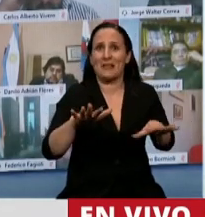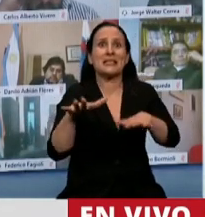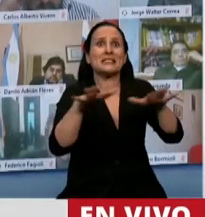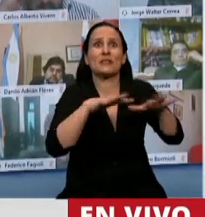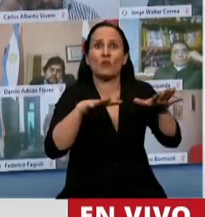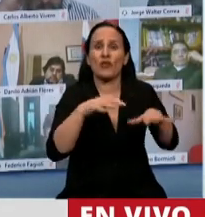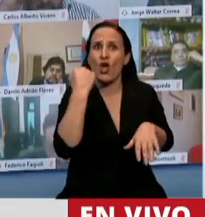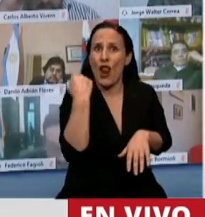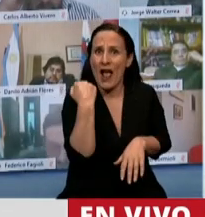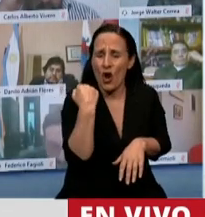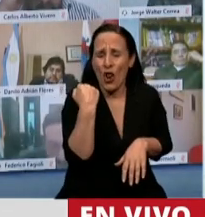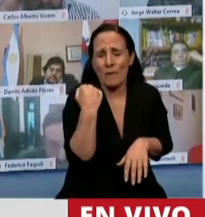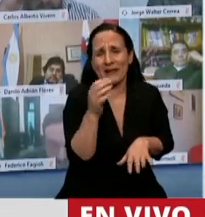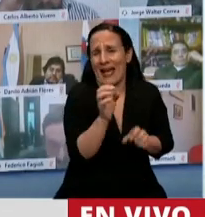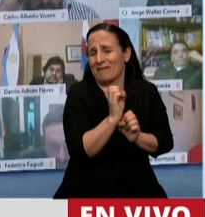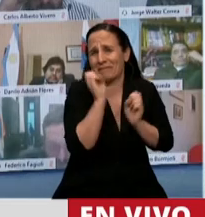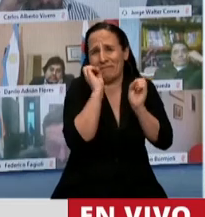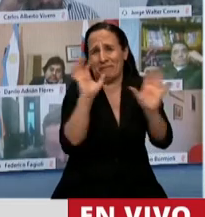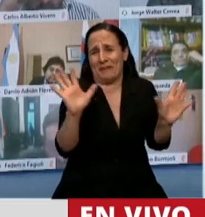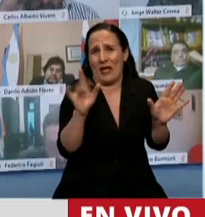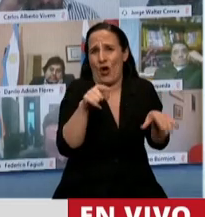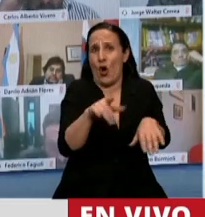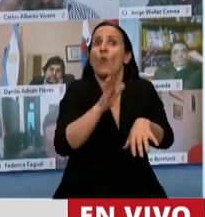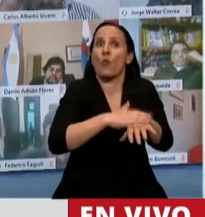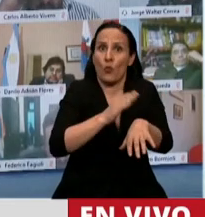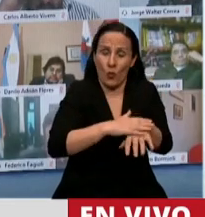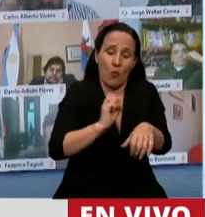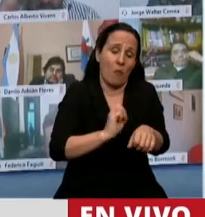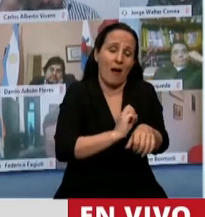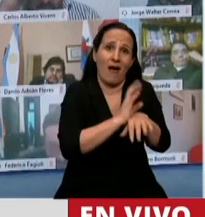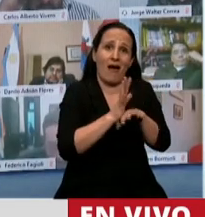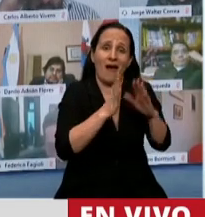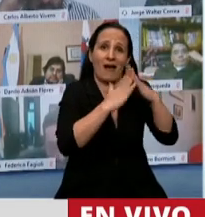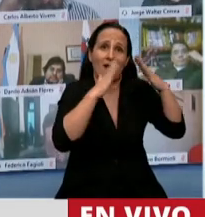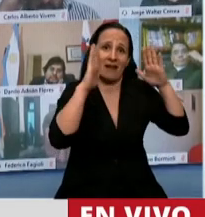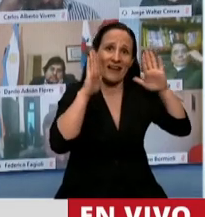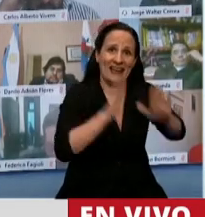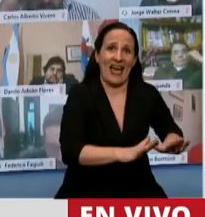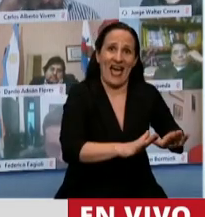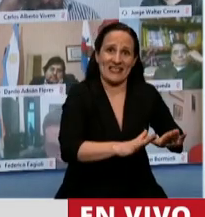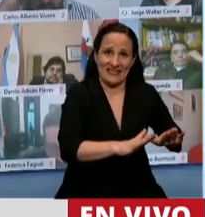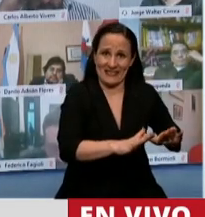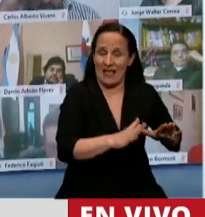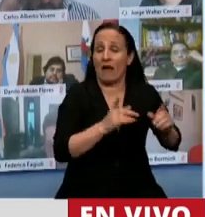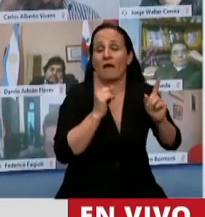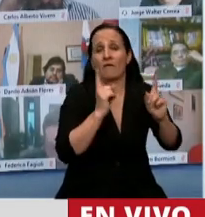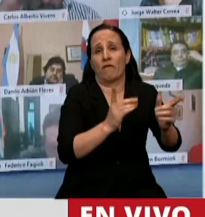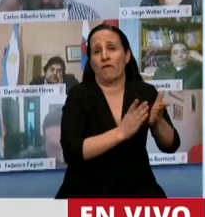agravada por las consecuencias de la cuarentena eterna en la que nos metimos,